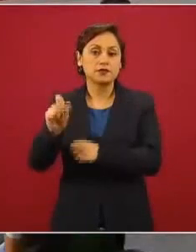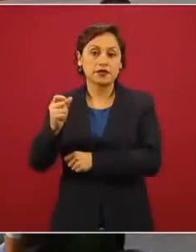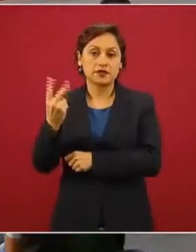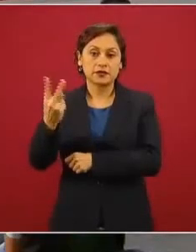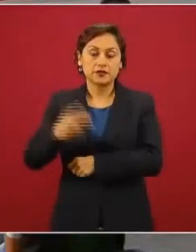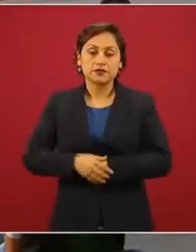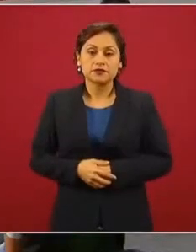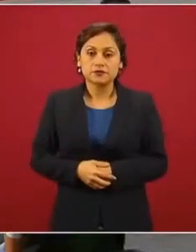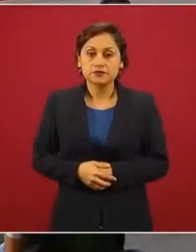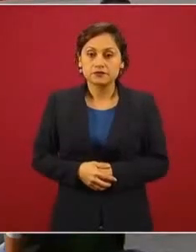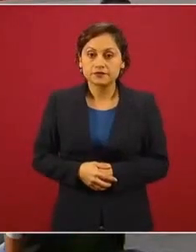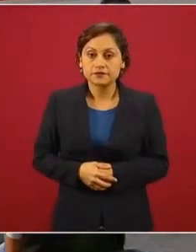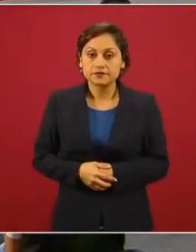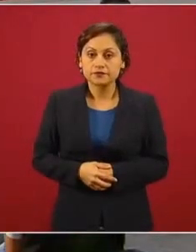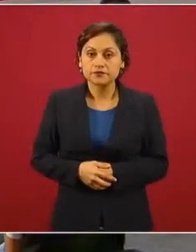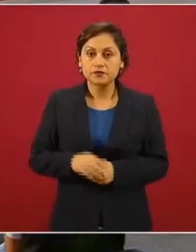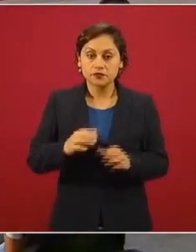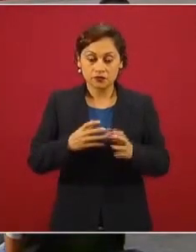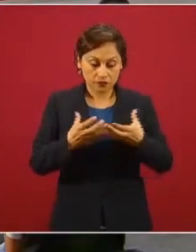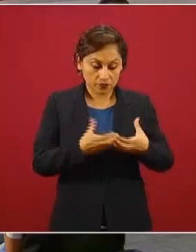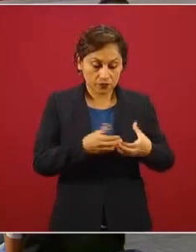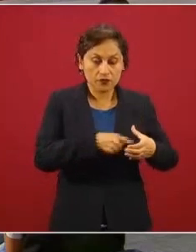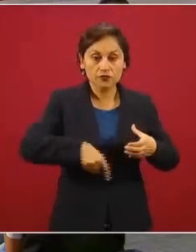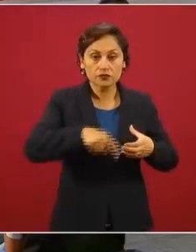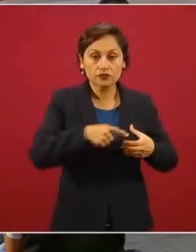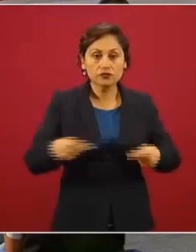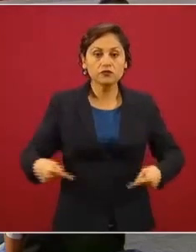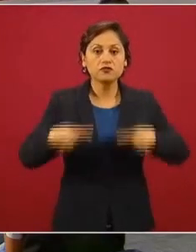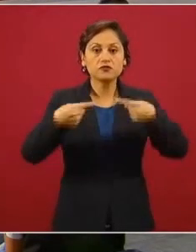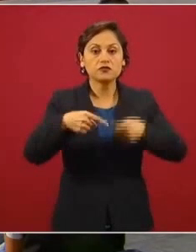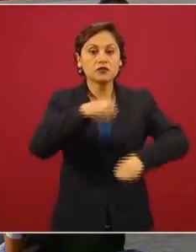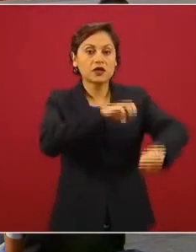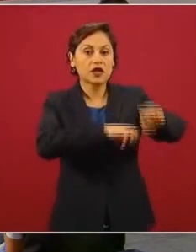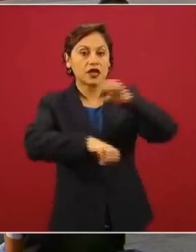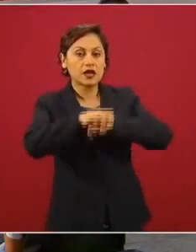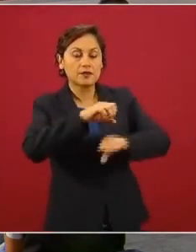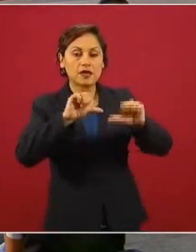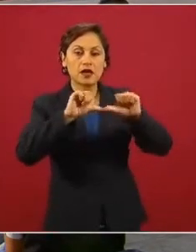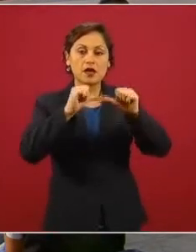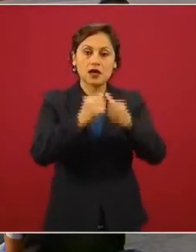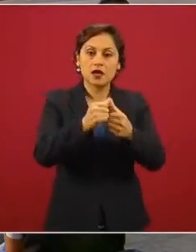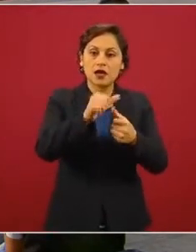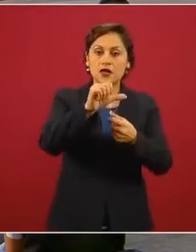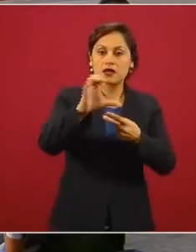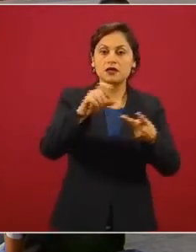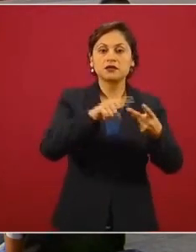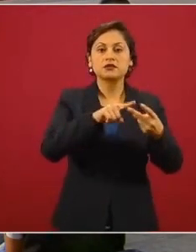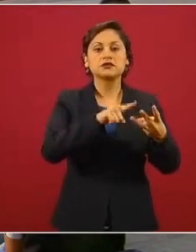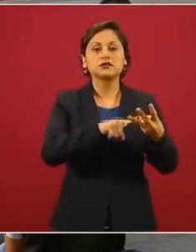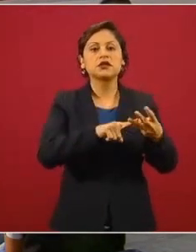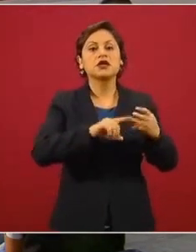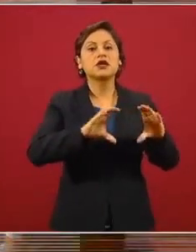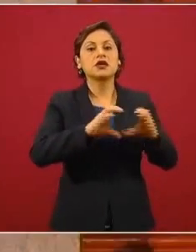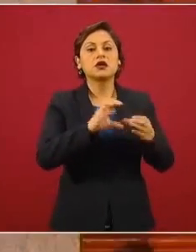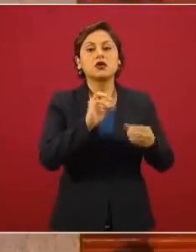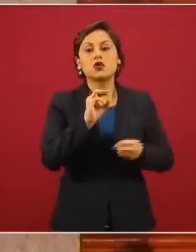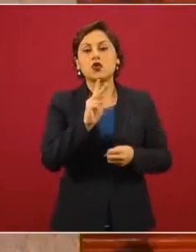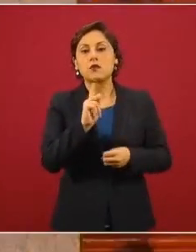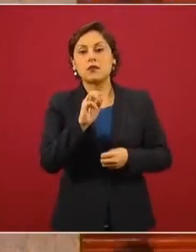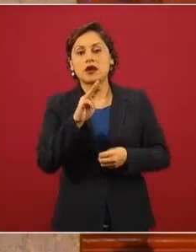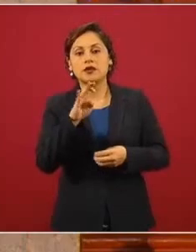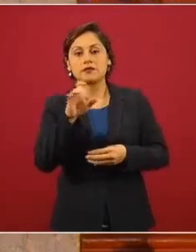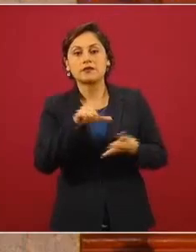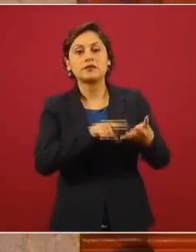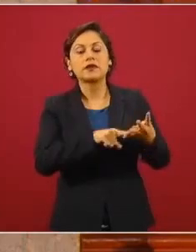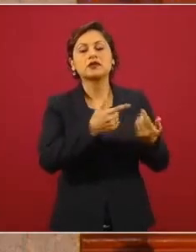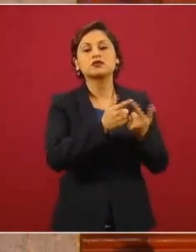Promotores y actores del bloque opositor, empresarios y asociaciones civiles, Consejo Coordinador Empresarial, Coparmex, Grupo